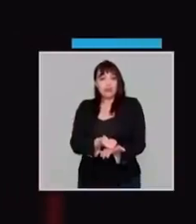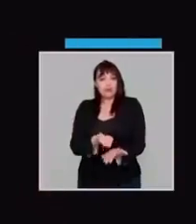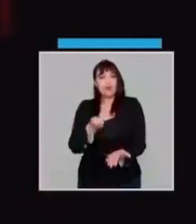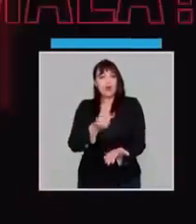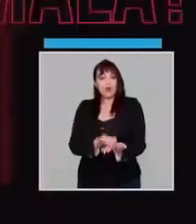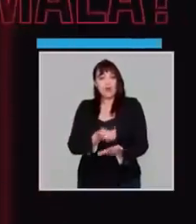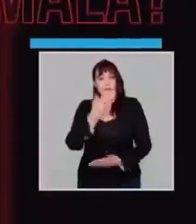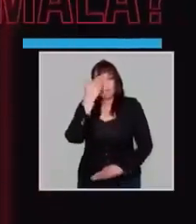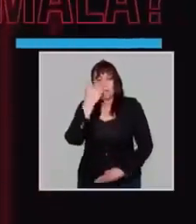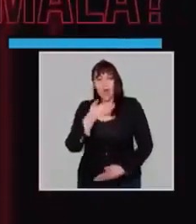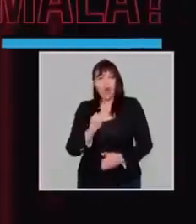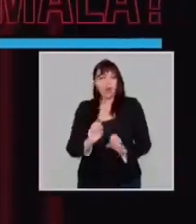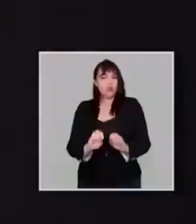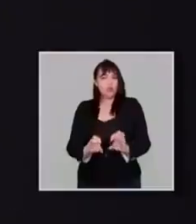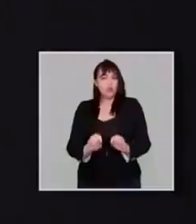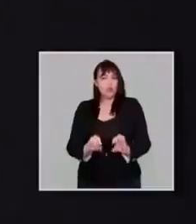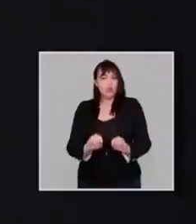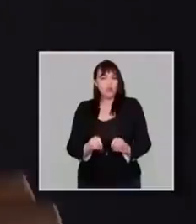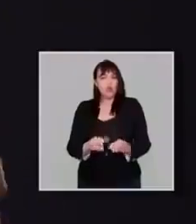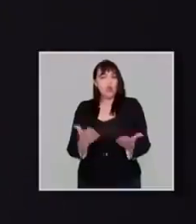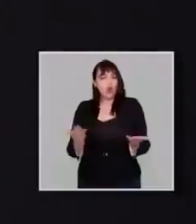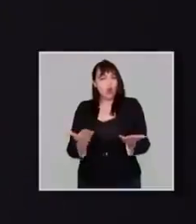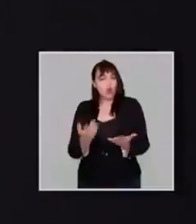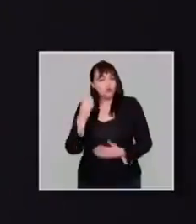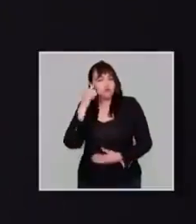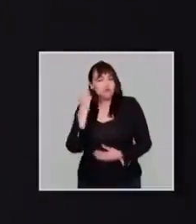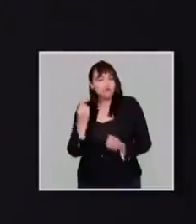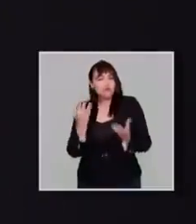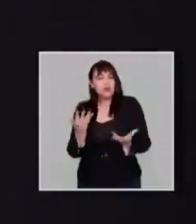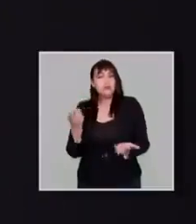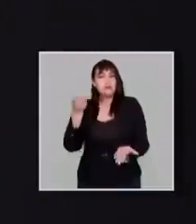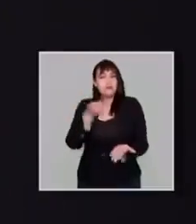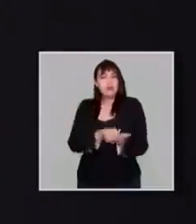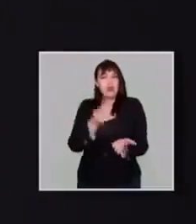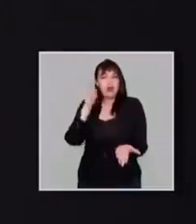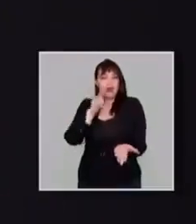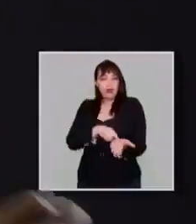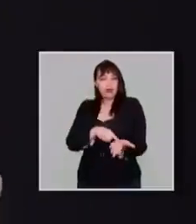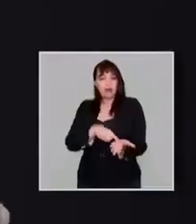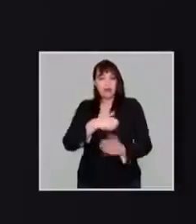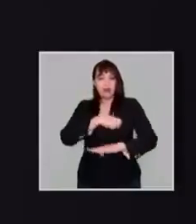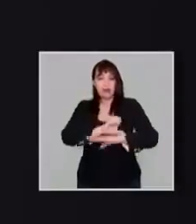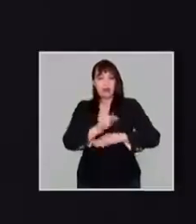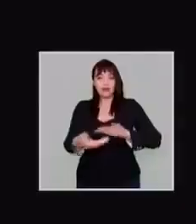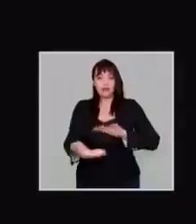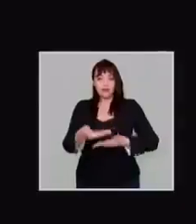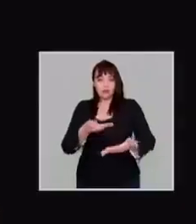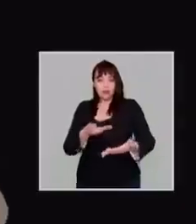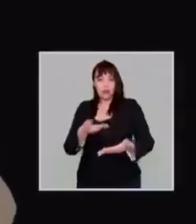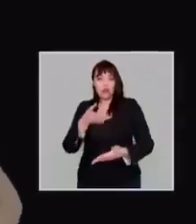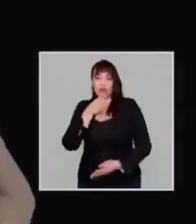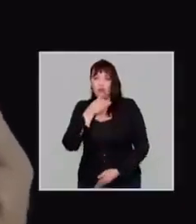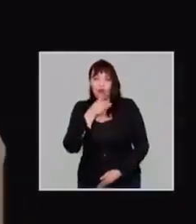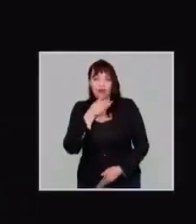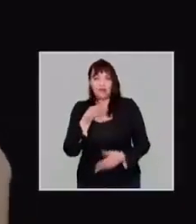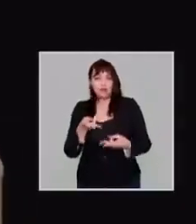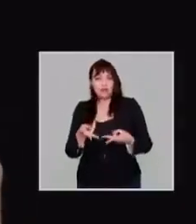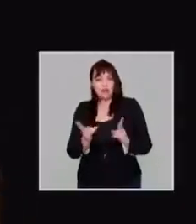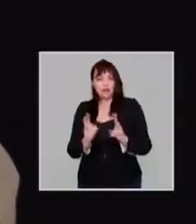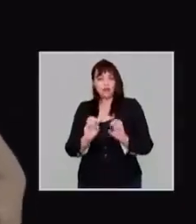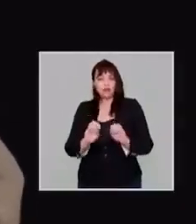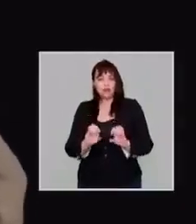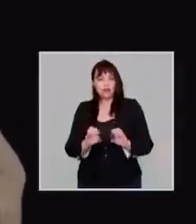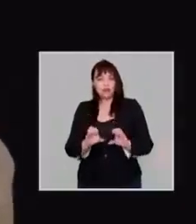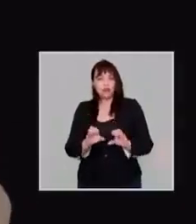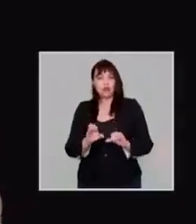pero pagar para tener una educación mala? ¿Cómo va ser lógico que pagues impuestos y de vuelta el Estado no te entregue ni como